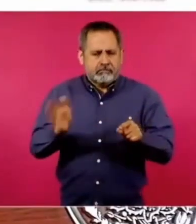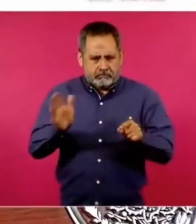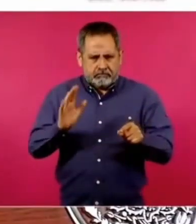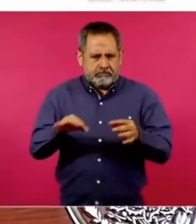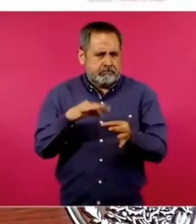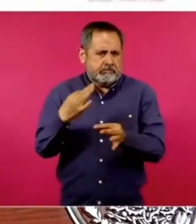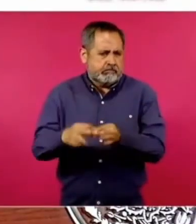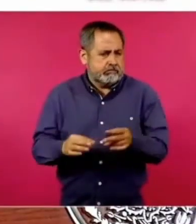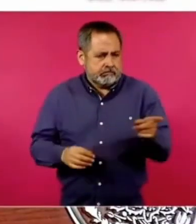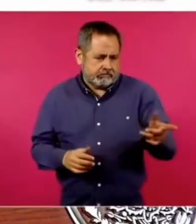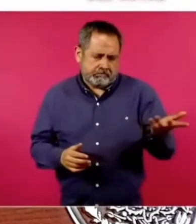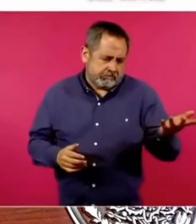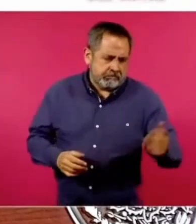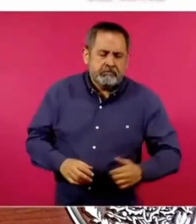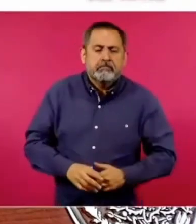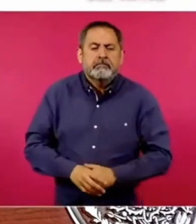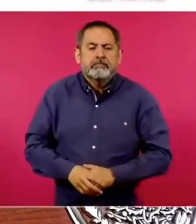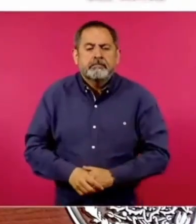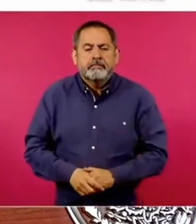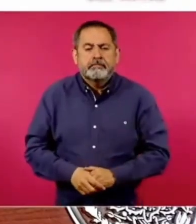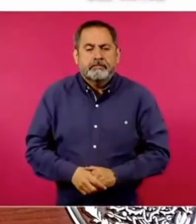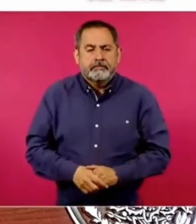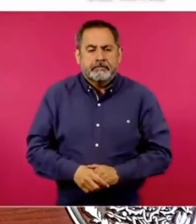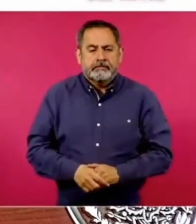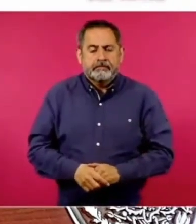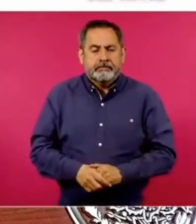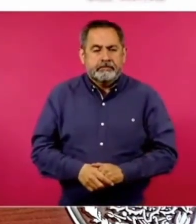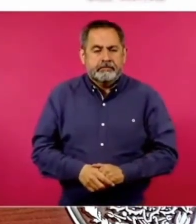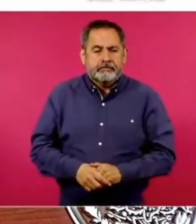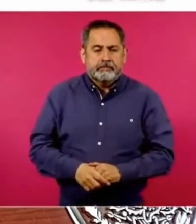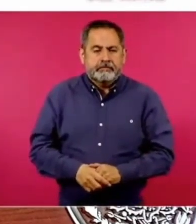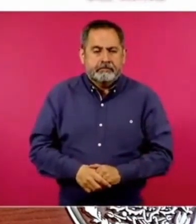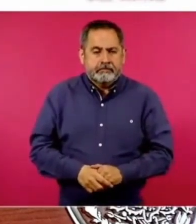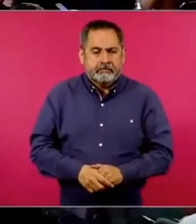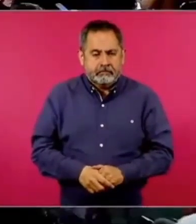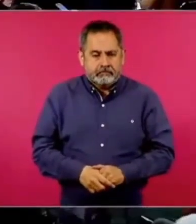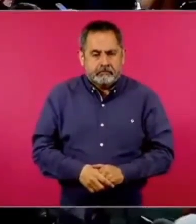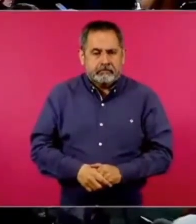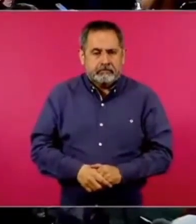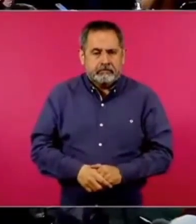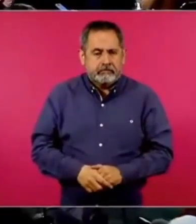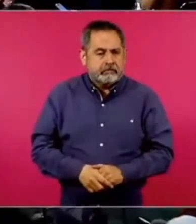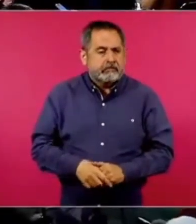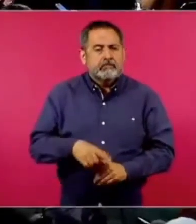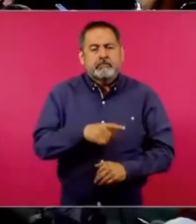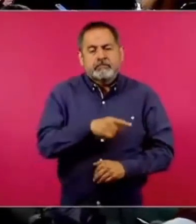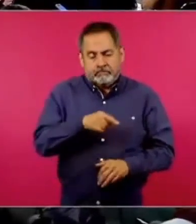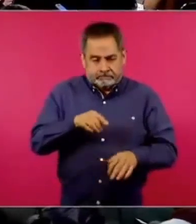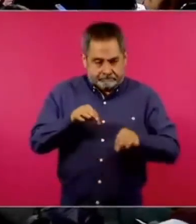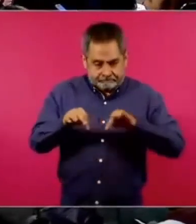está trabajando